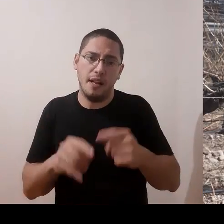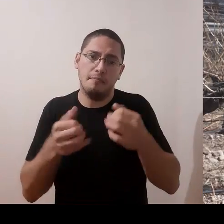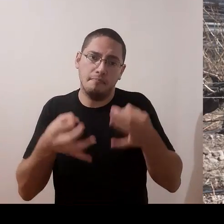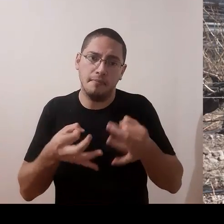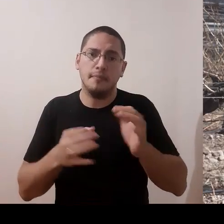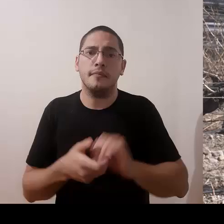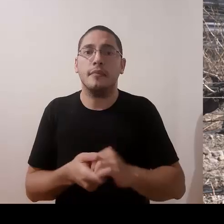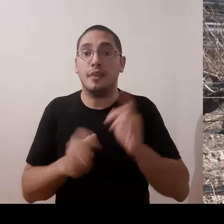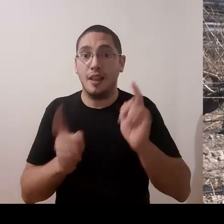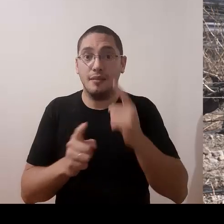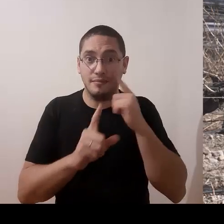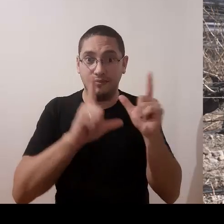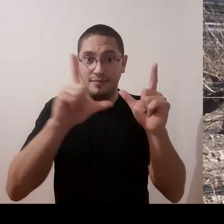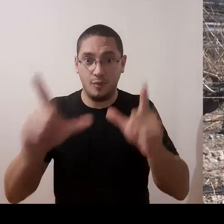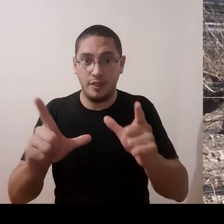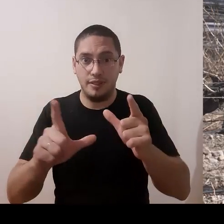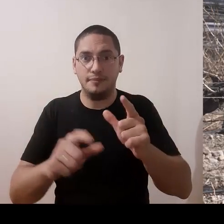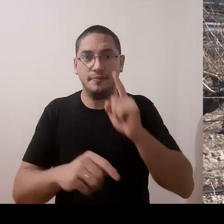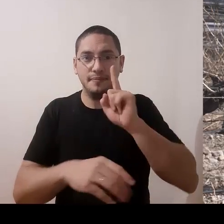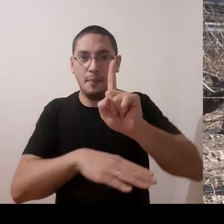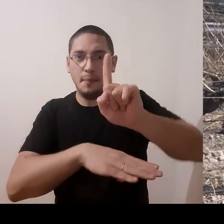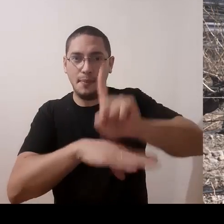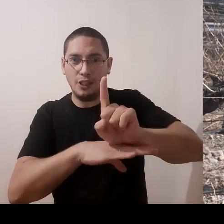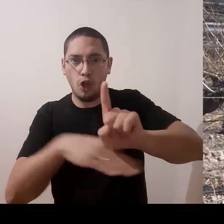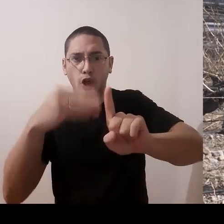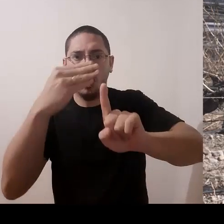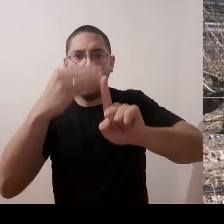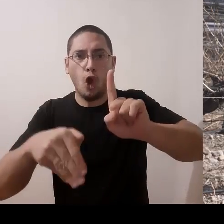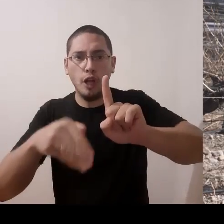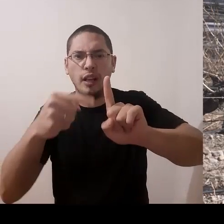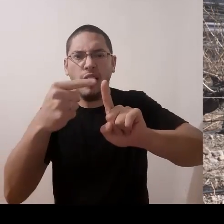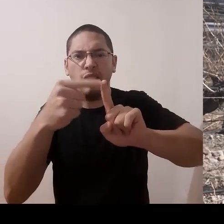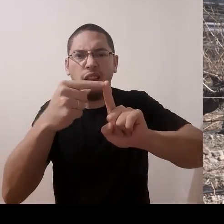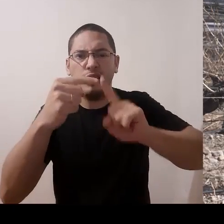Y, fíjense, acá también otra toma con el pitón, sobre todo,